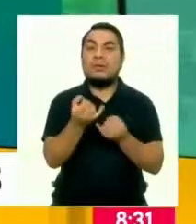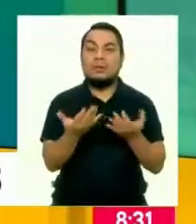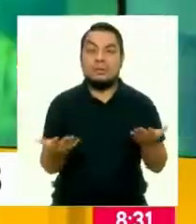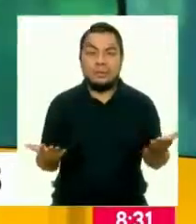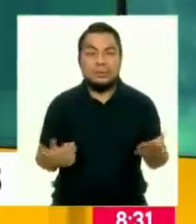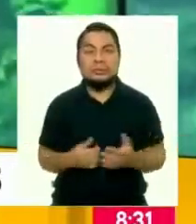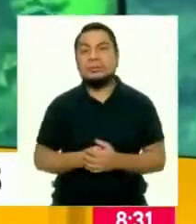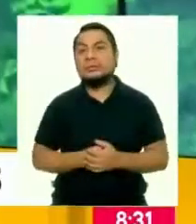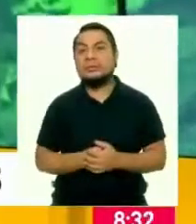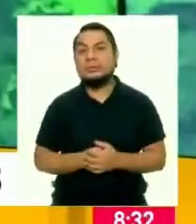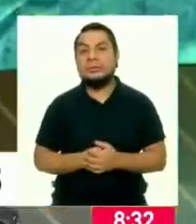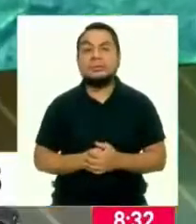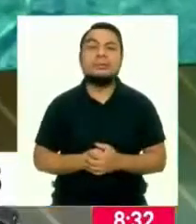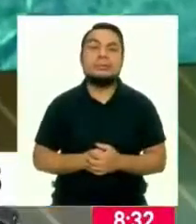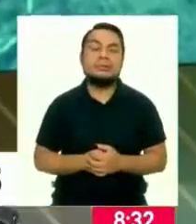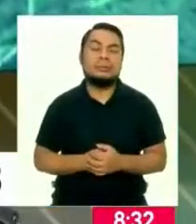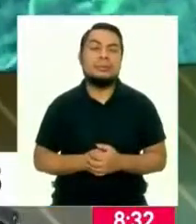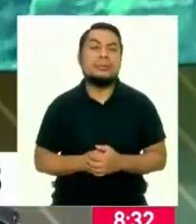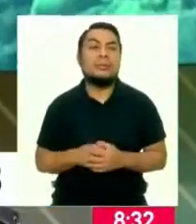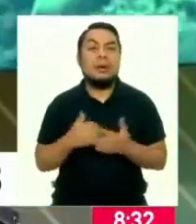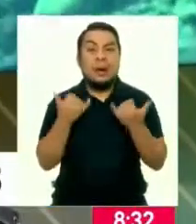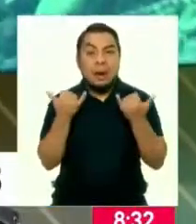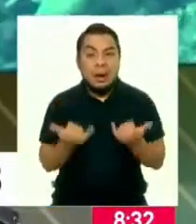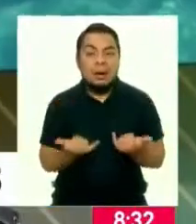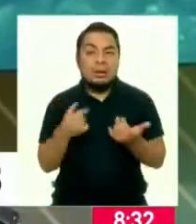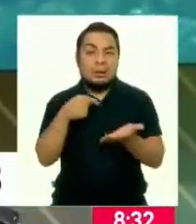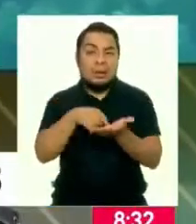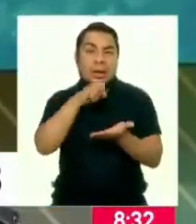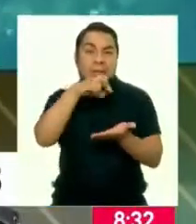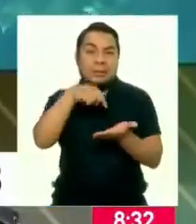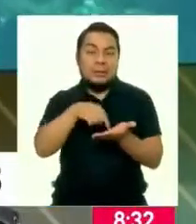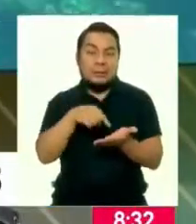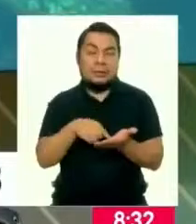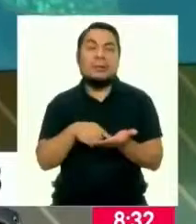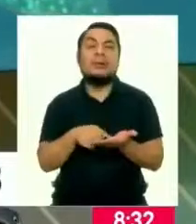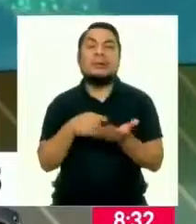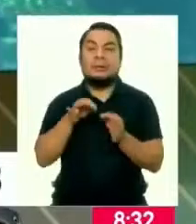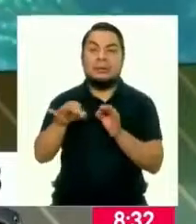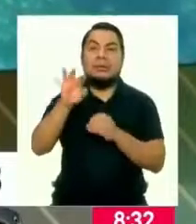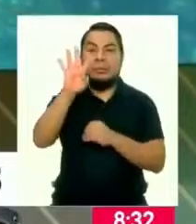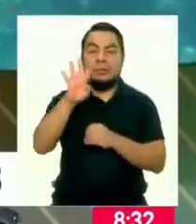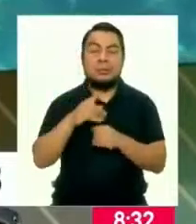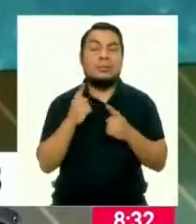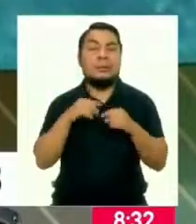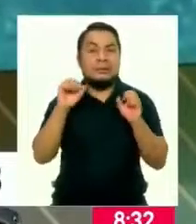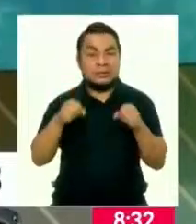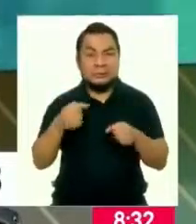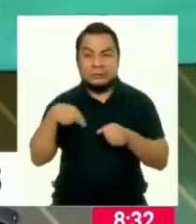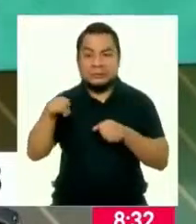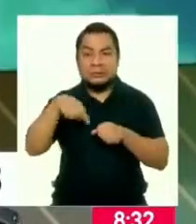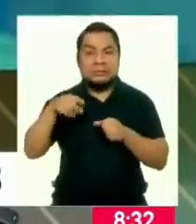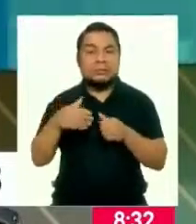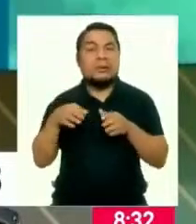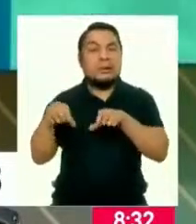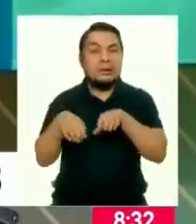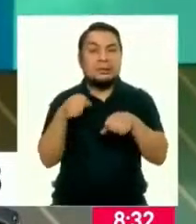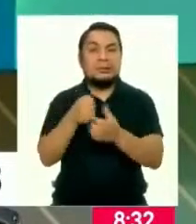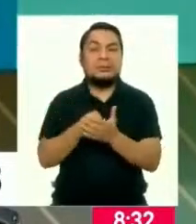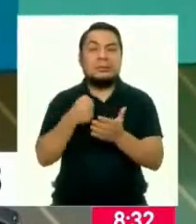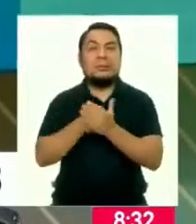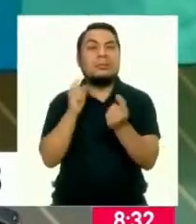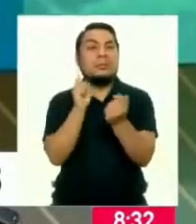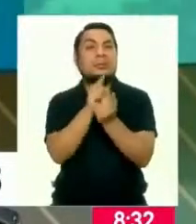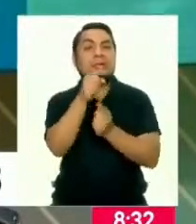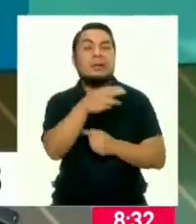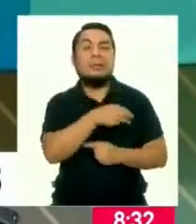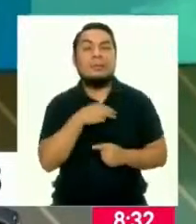productores en regiones? Por ahora están estas regiones con el aplicativo, pero sí lo que estamos haciendo es coordinando con